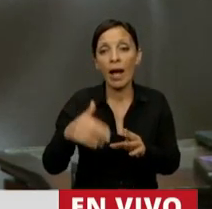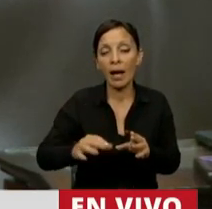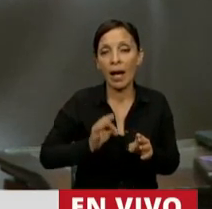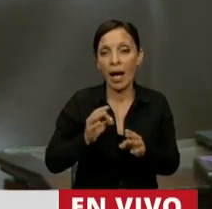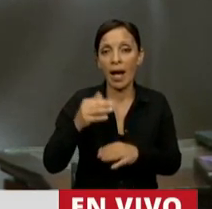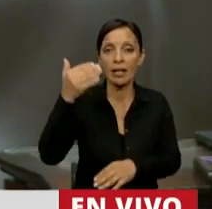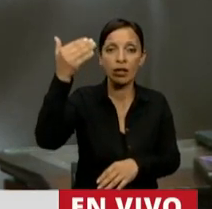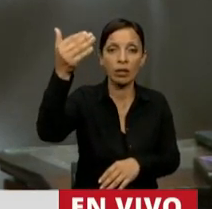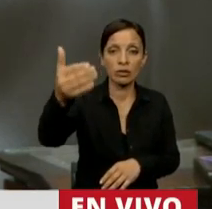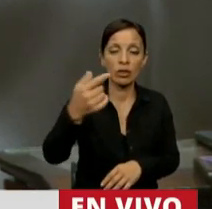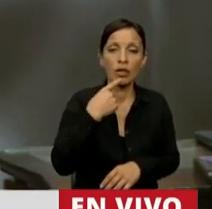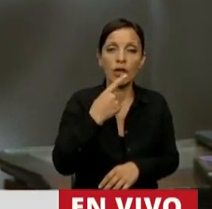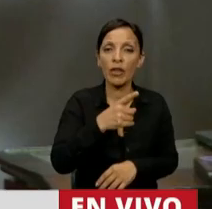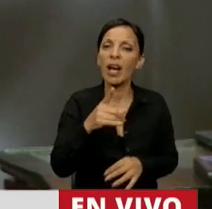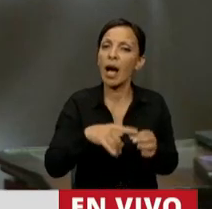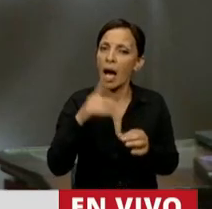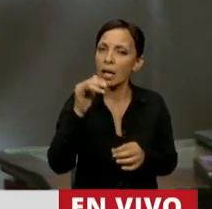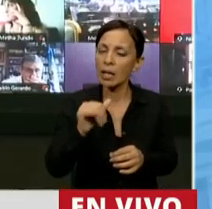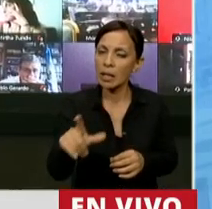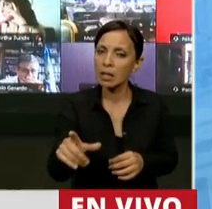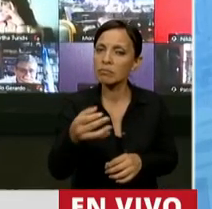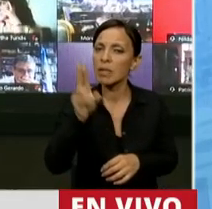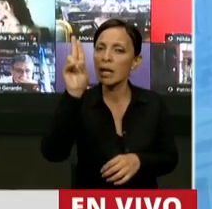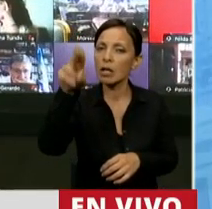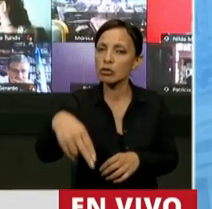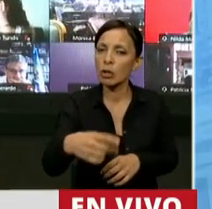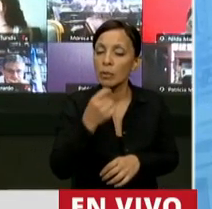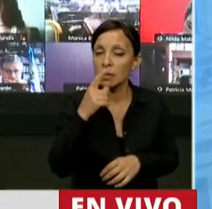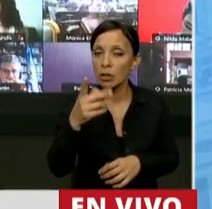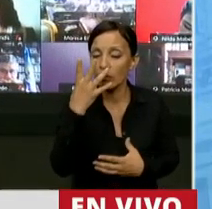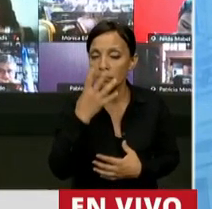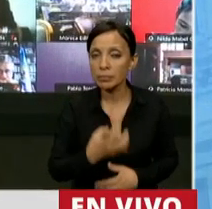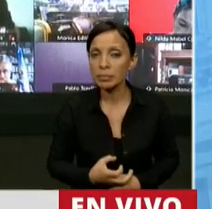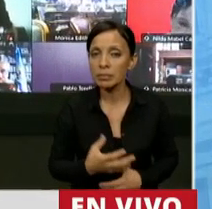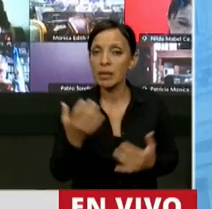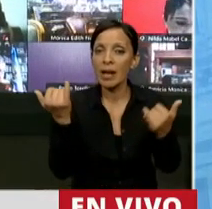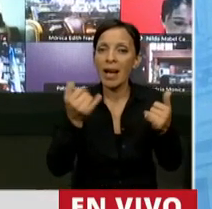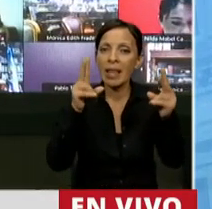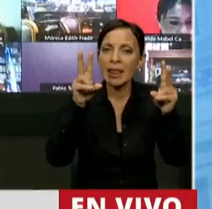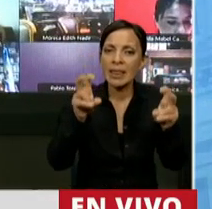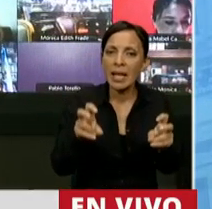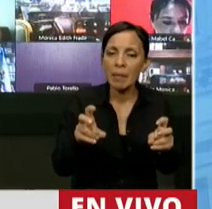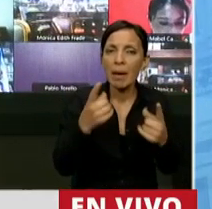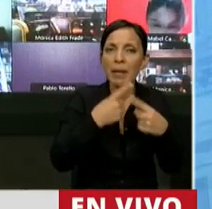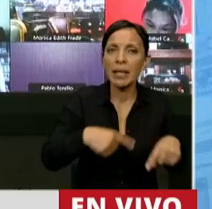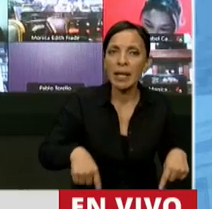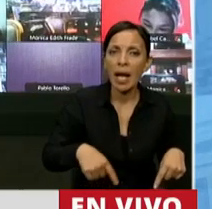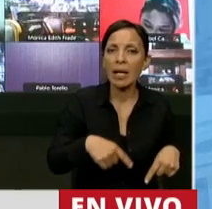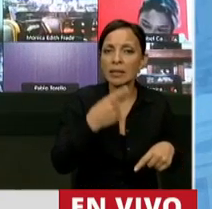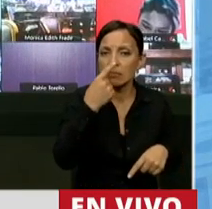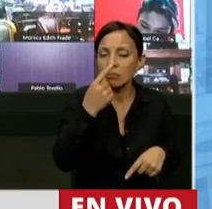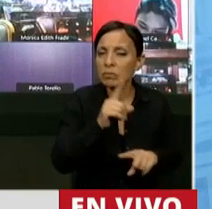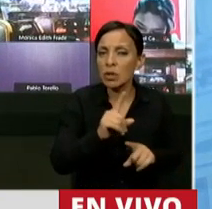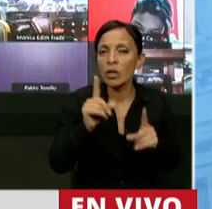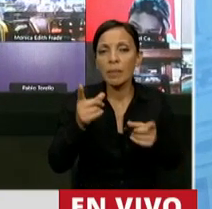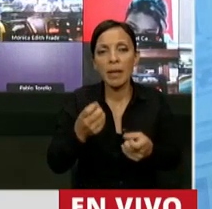se diga que Ketlas nos anticipó esto porque sería muy triste para mí. Se juegan cuestiones no sólo materiales, también emocionales.